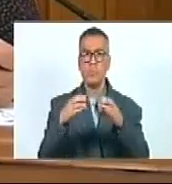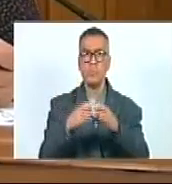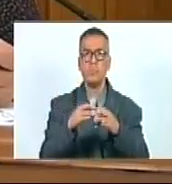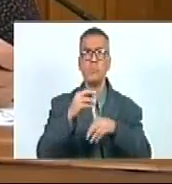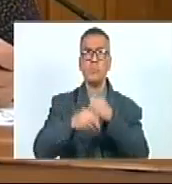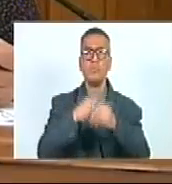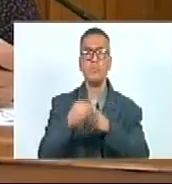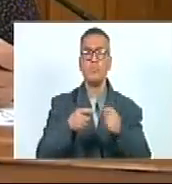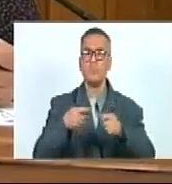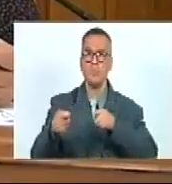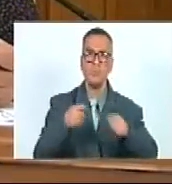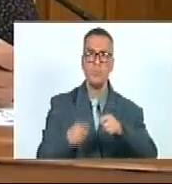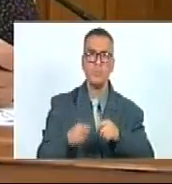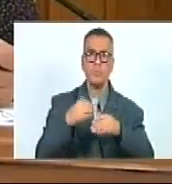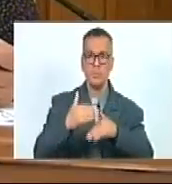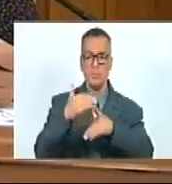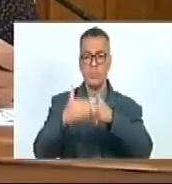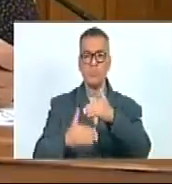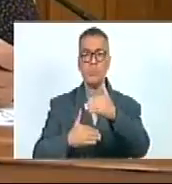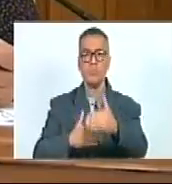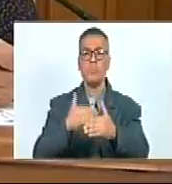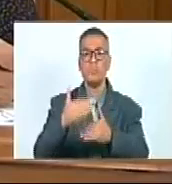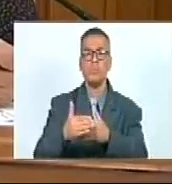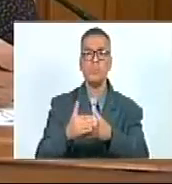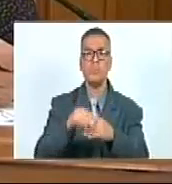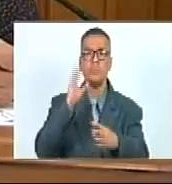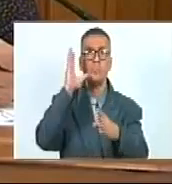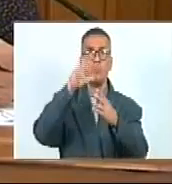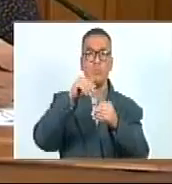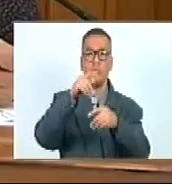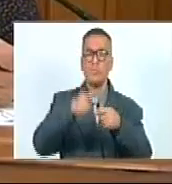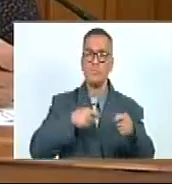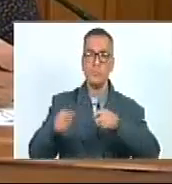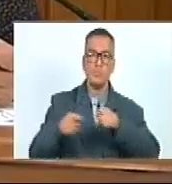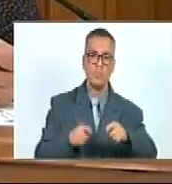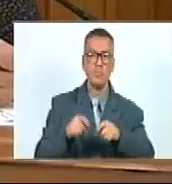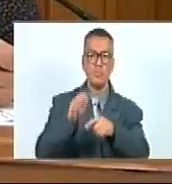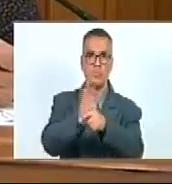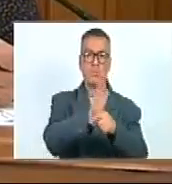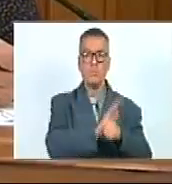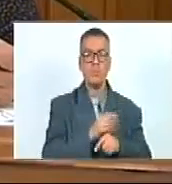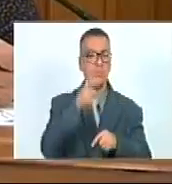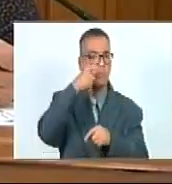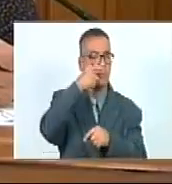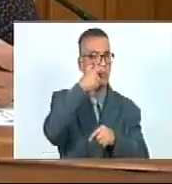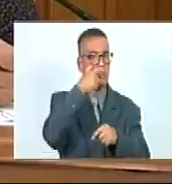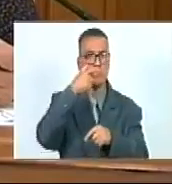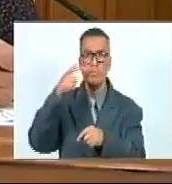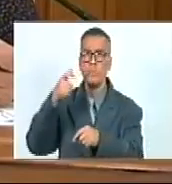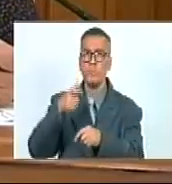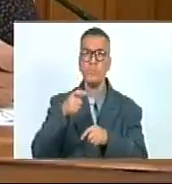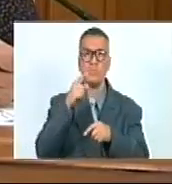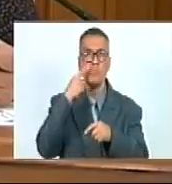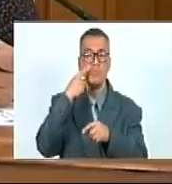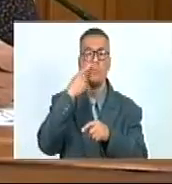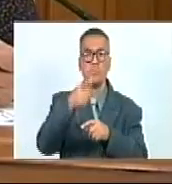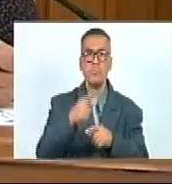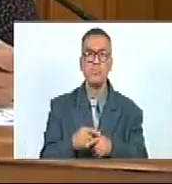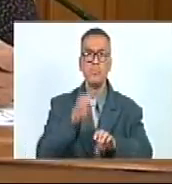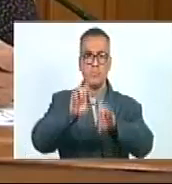sobre las actividades, avances y resultados de las acciones de prevención, vigilancia, supervisión,